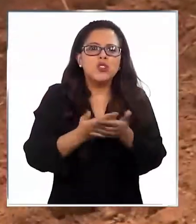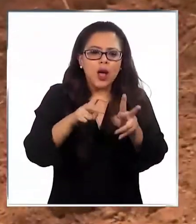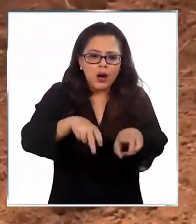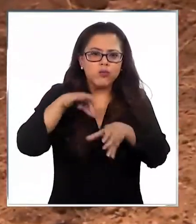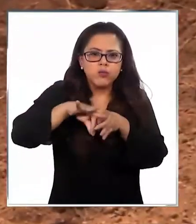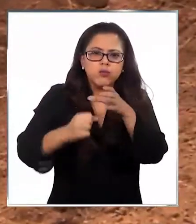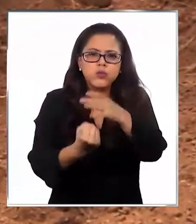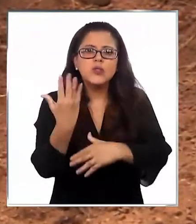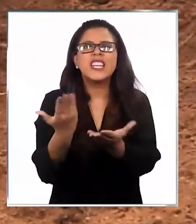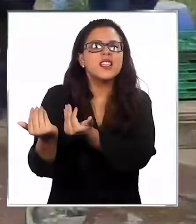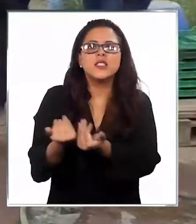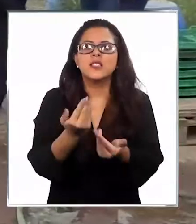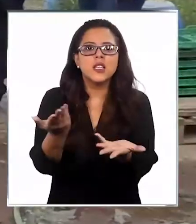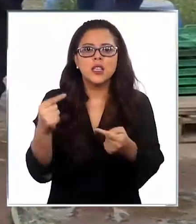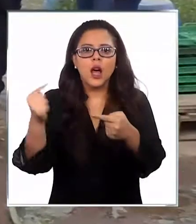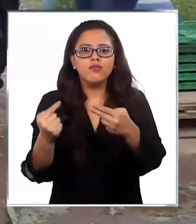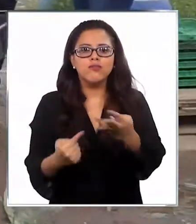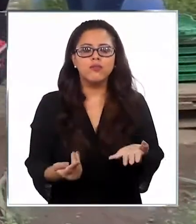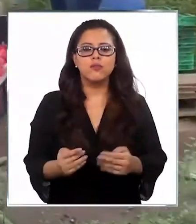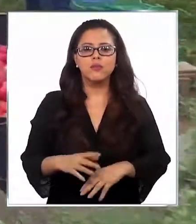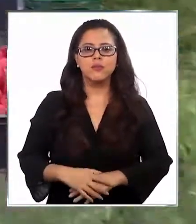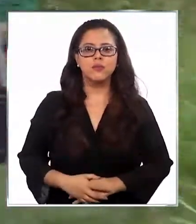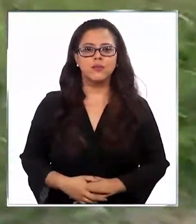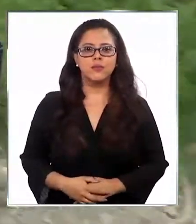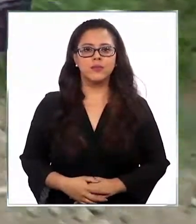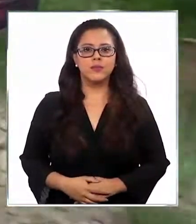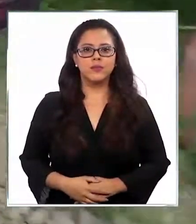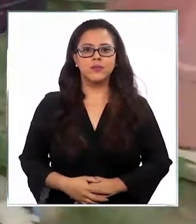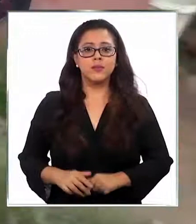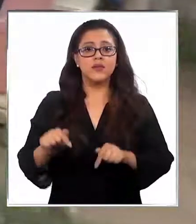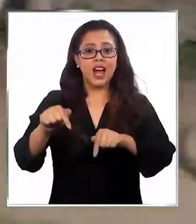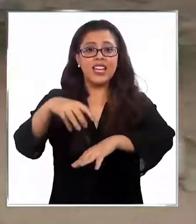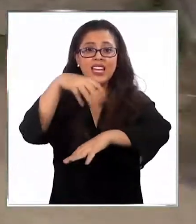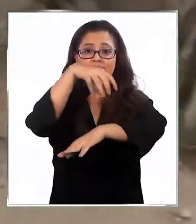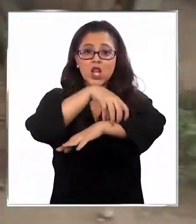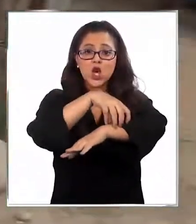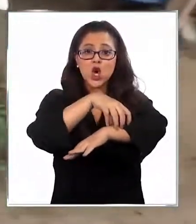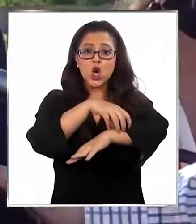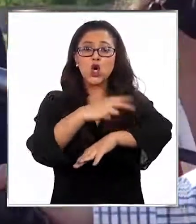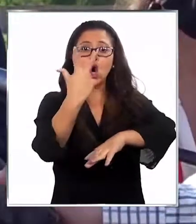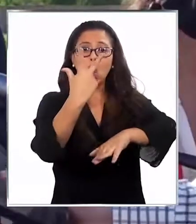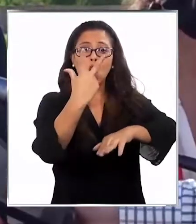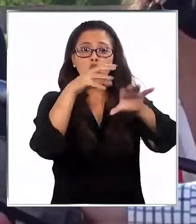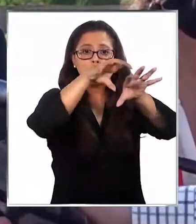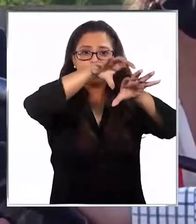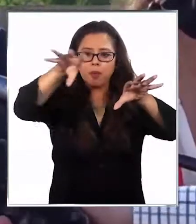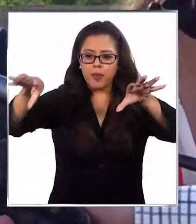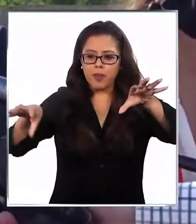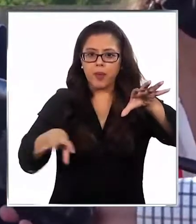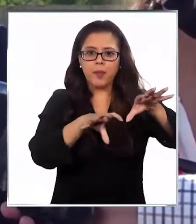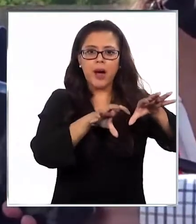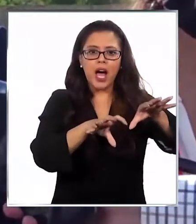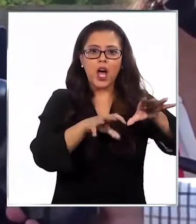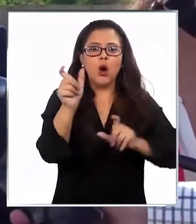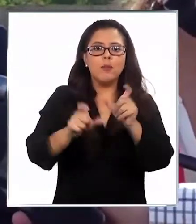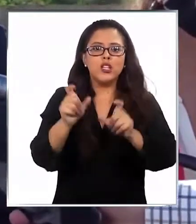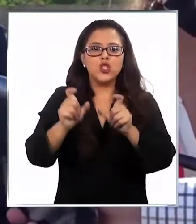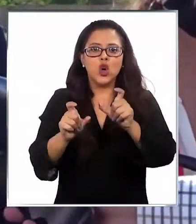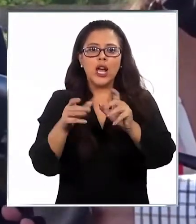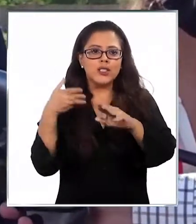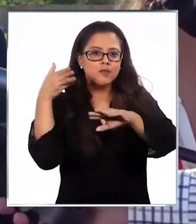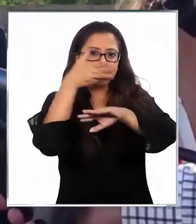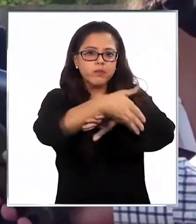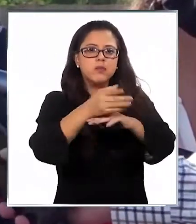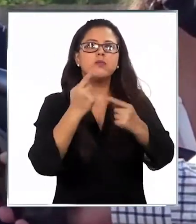agricultura, qué necesidades tiene. Tenemos la región dividida en ocho áreas con censistas particulares en cada una de ellas y